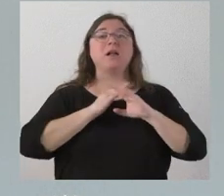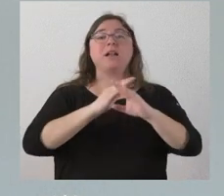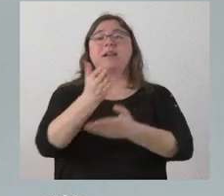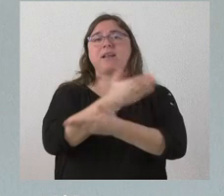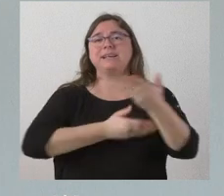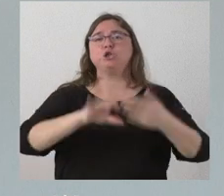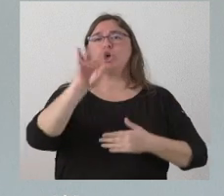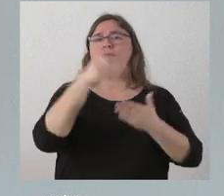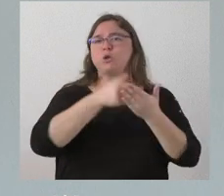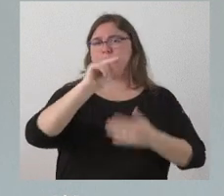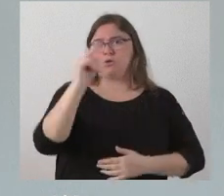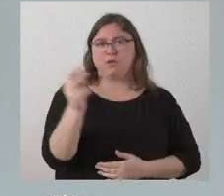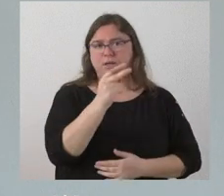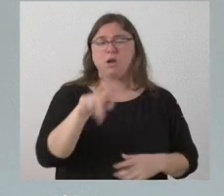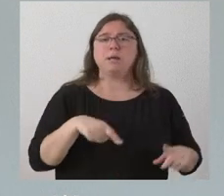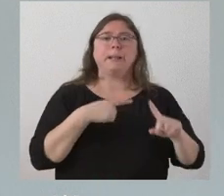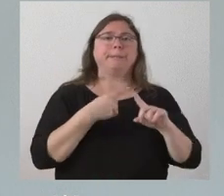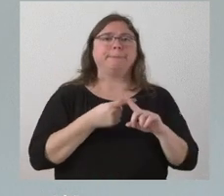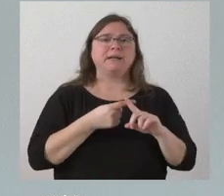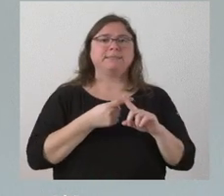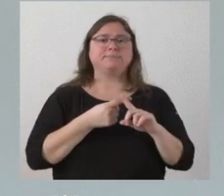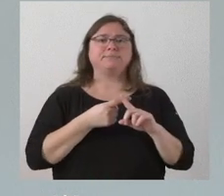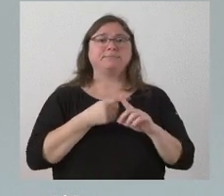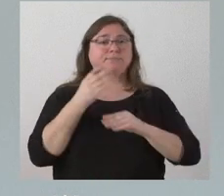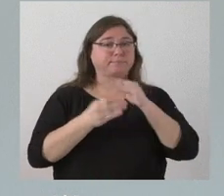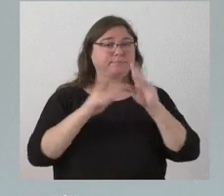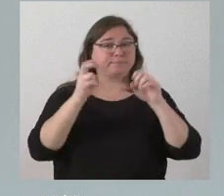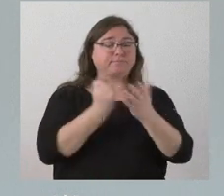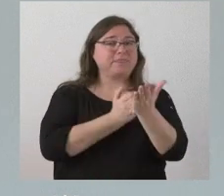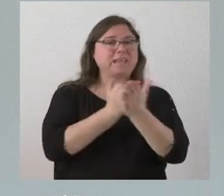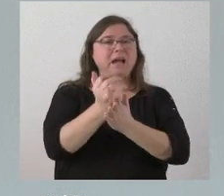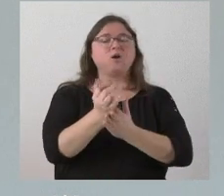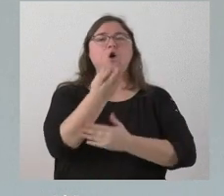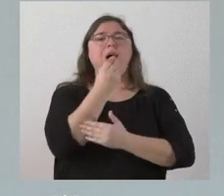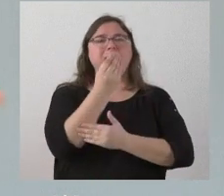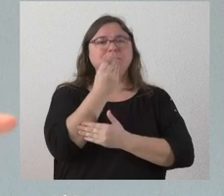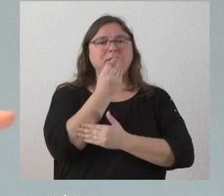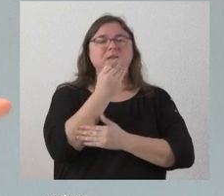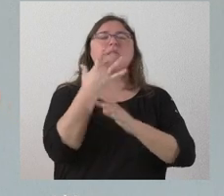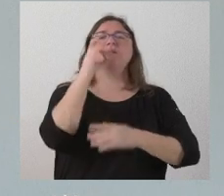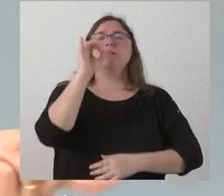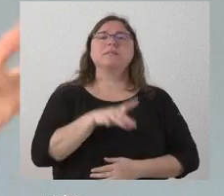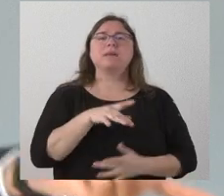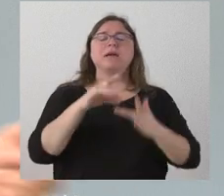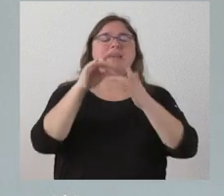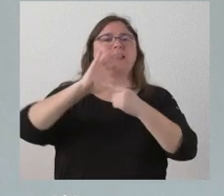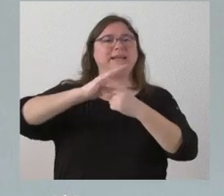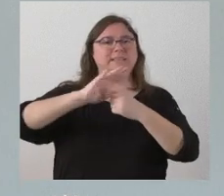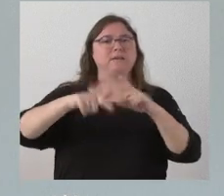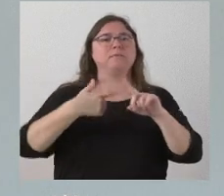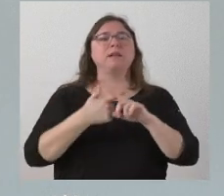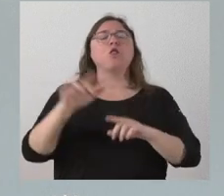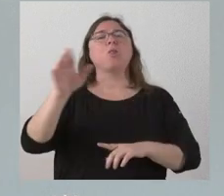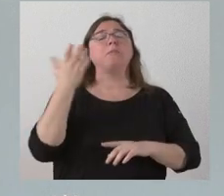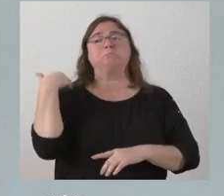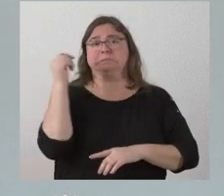supone 14 millones de euros y la que se realiza en materia agroalimentaria es liderada por la comunidad de Castilla-La Mancha y se presentó en Toledo